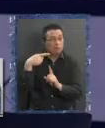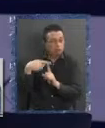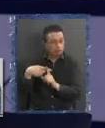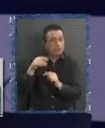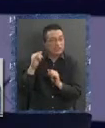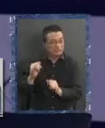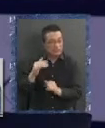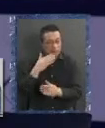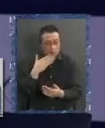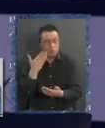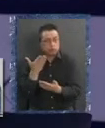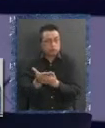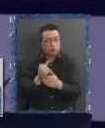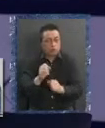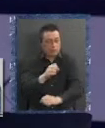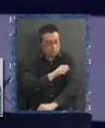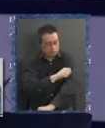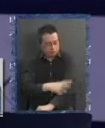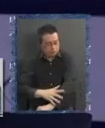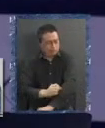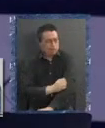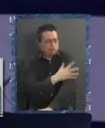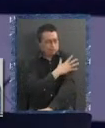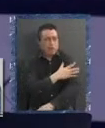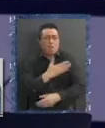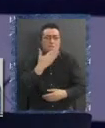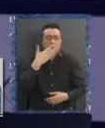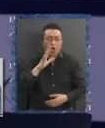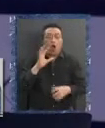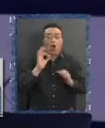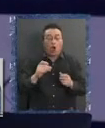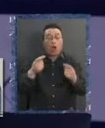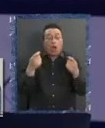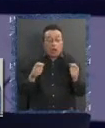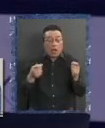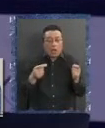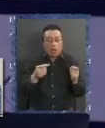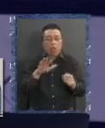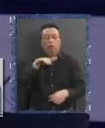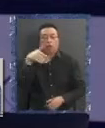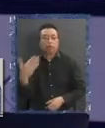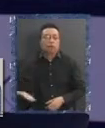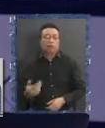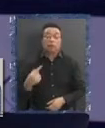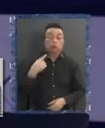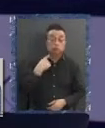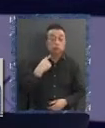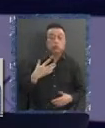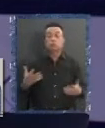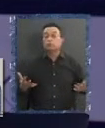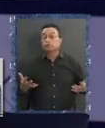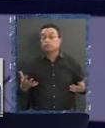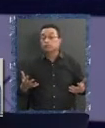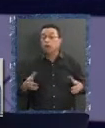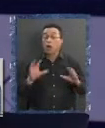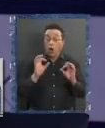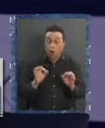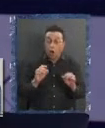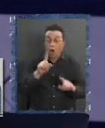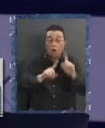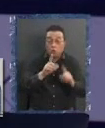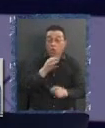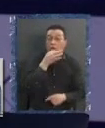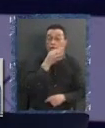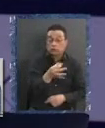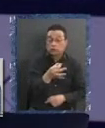propuesto Para descentralizar al país? ¿O será un nuevo intento Fracasado de descentralización? ¿O incluso, como dicen Otros críticos